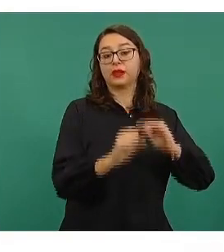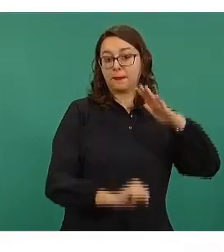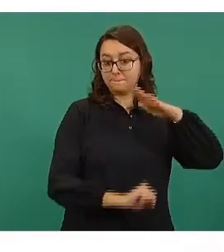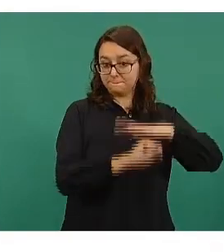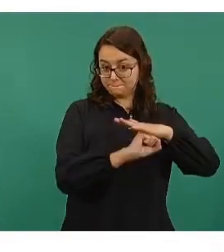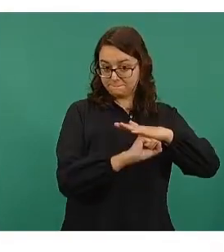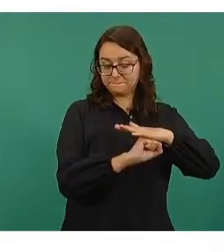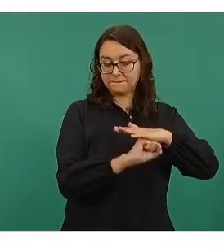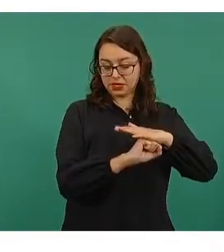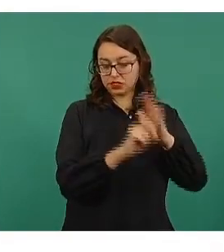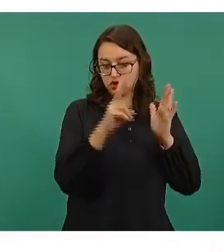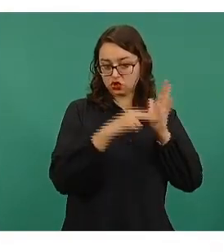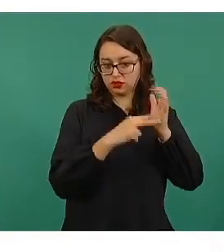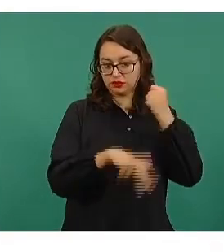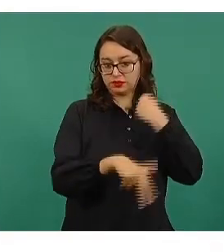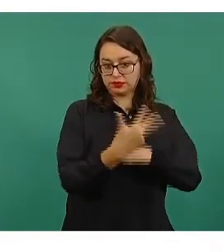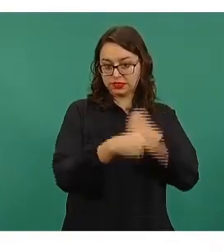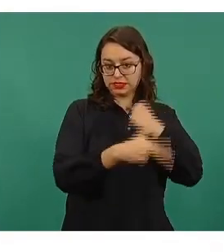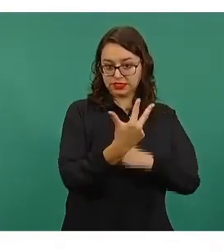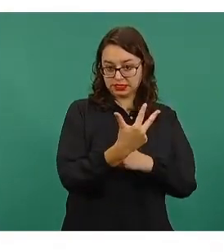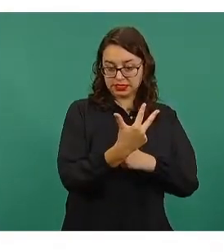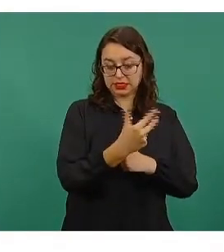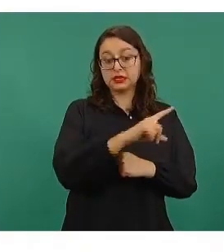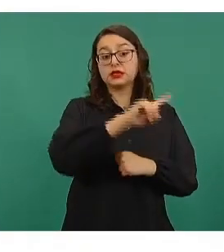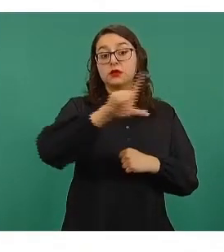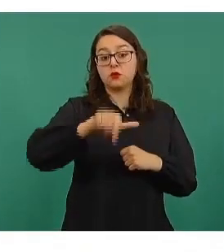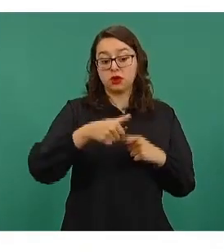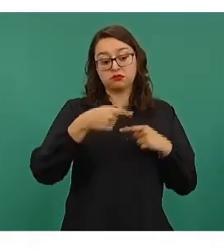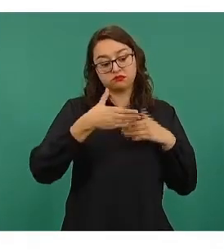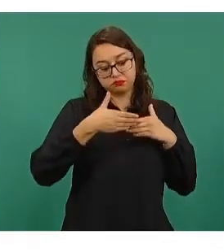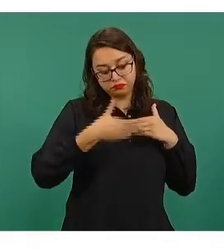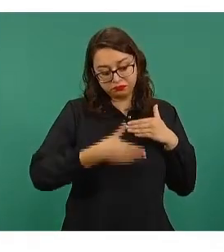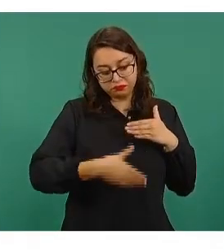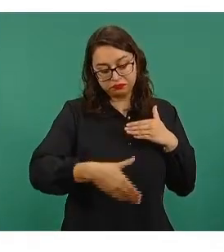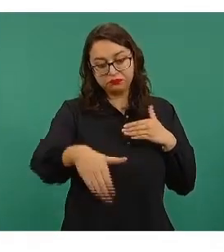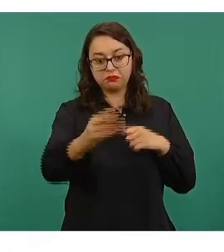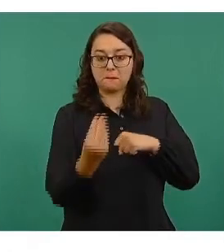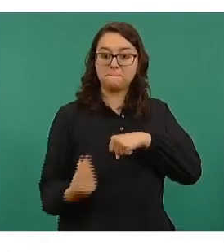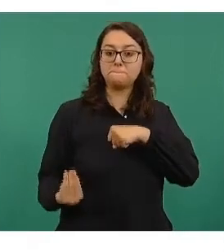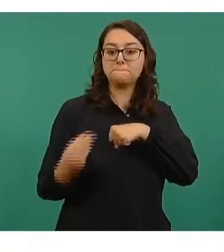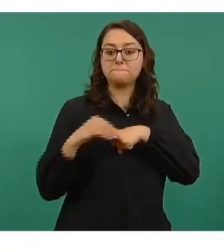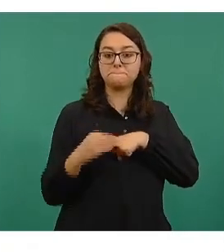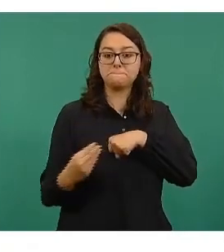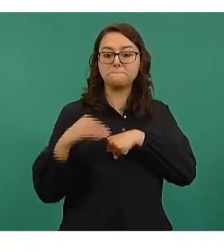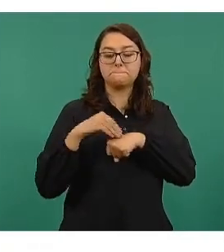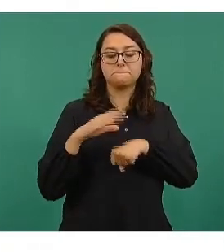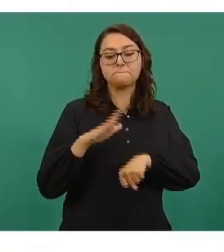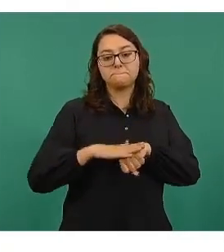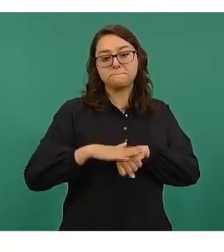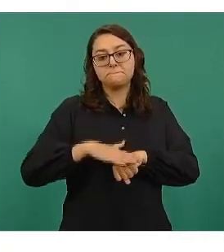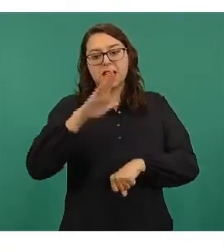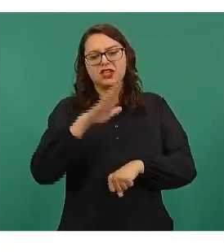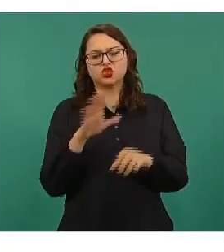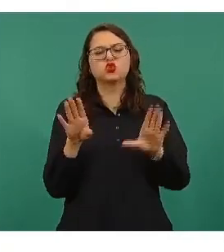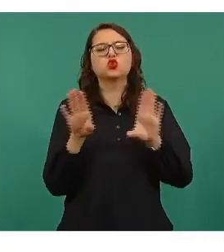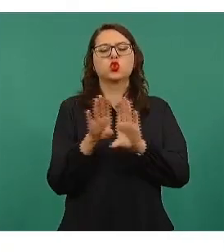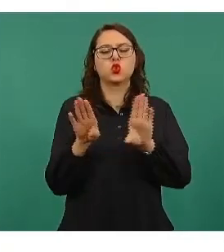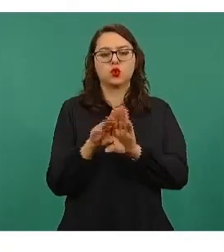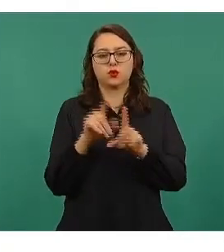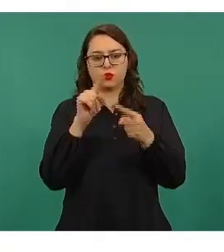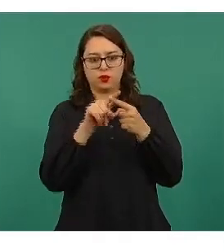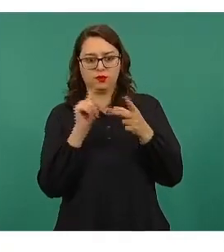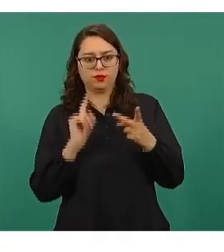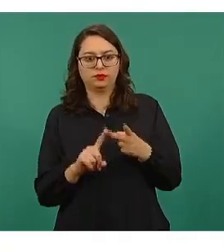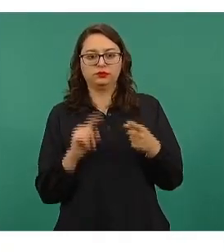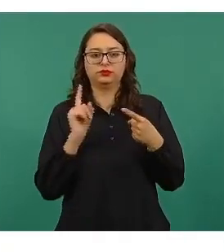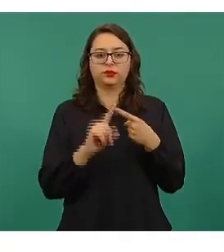el extra que se va obteniendo de este fondo, el crecimiento del fondo, se distribuye conforme a dos factores. Un 70